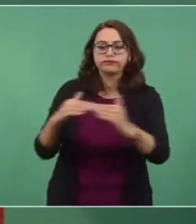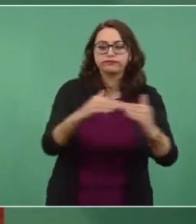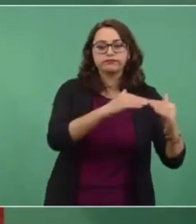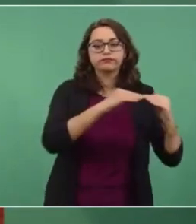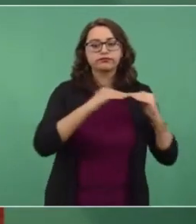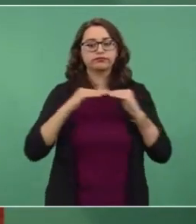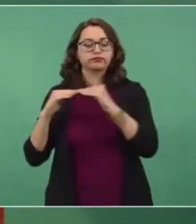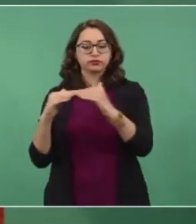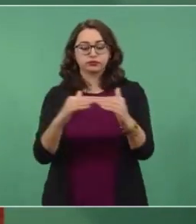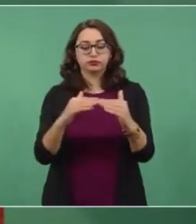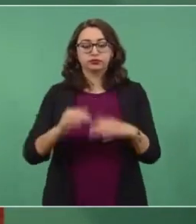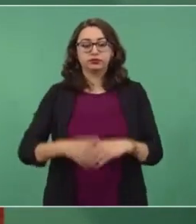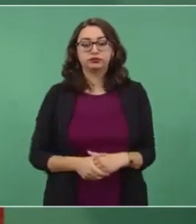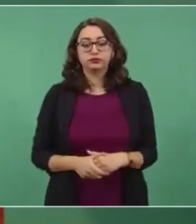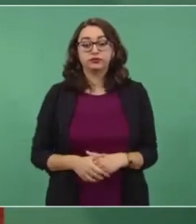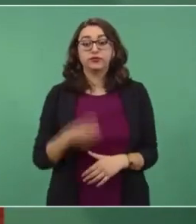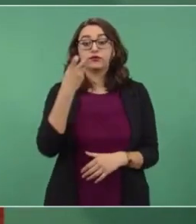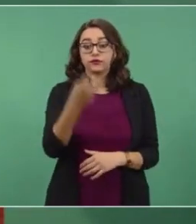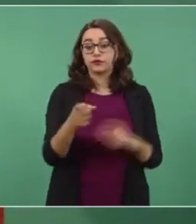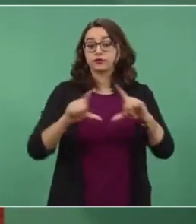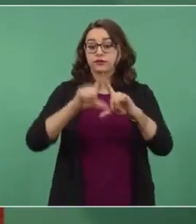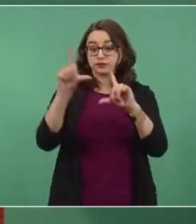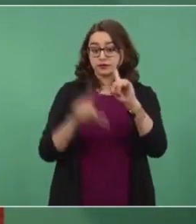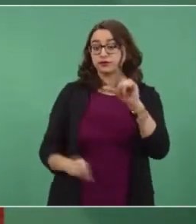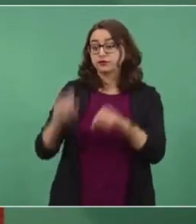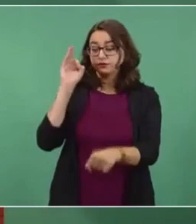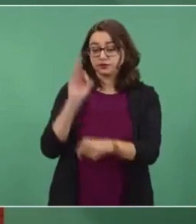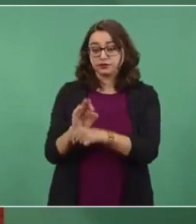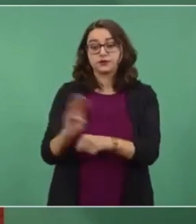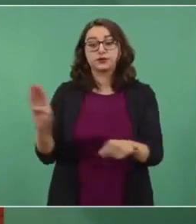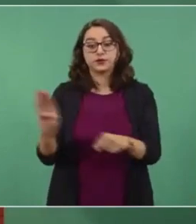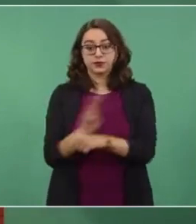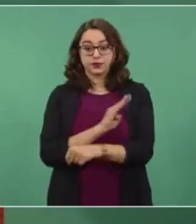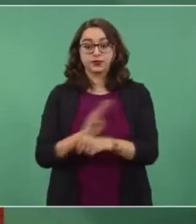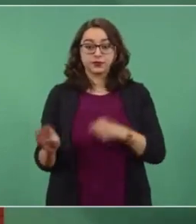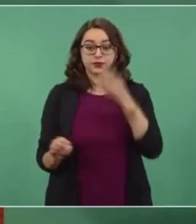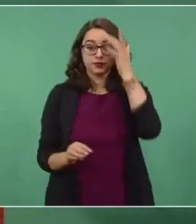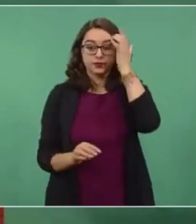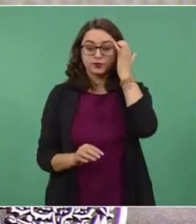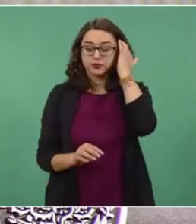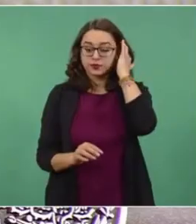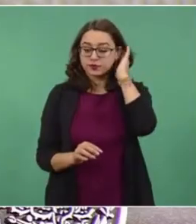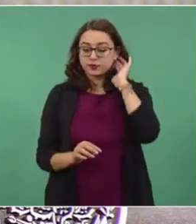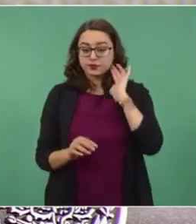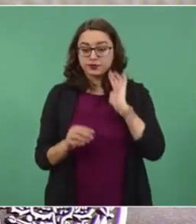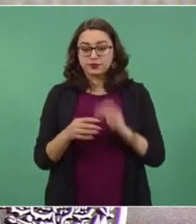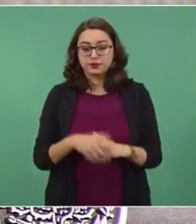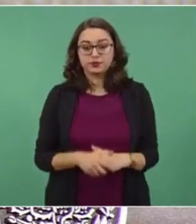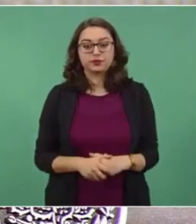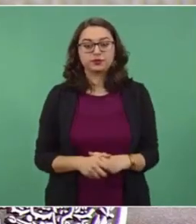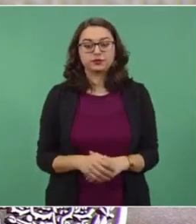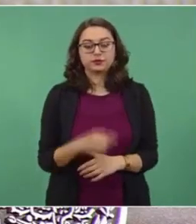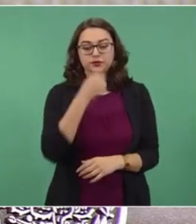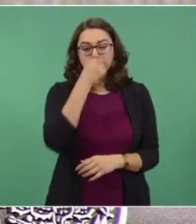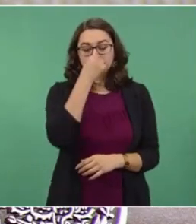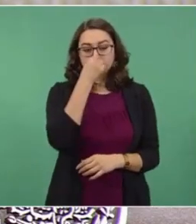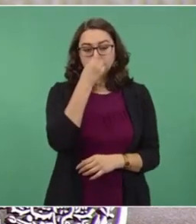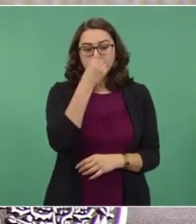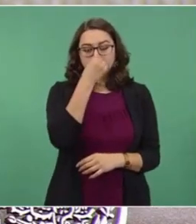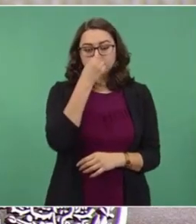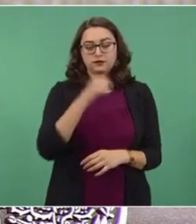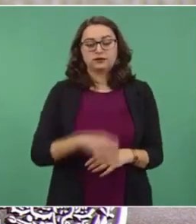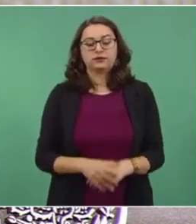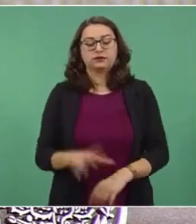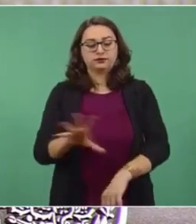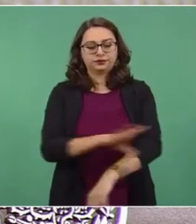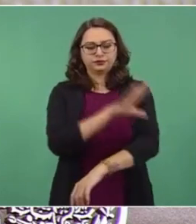Esto es lo que le conviene a México. La transición energética. Bueno, somos afortunados